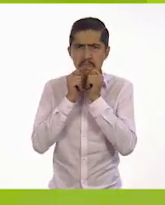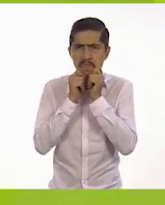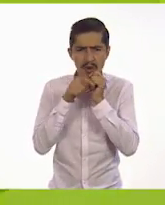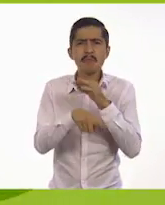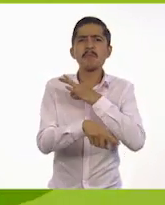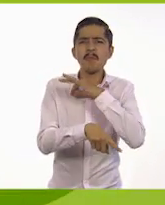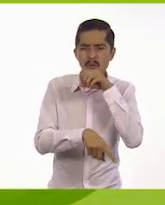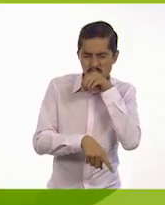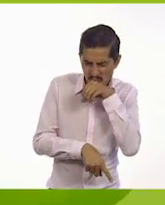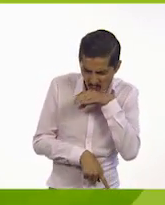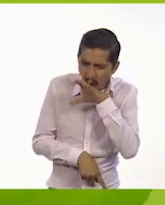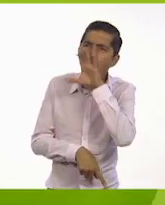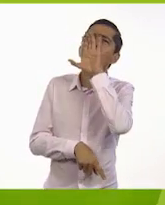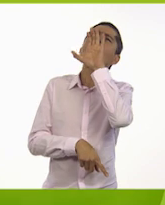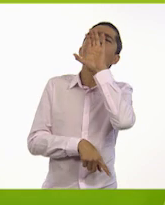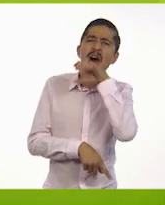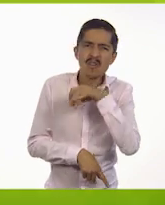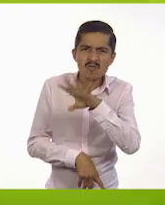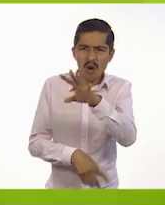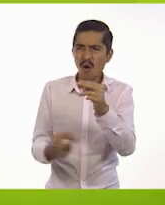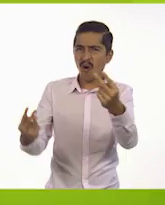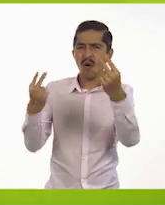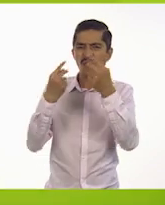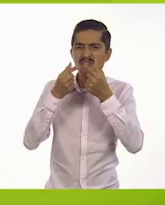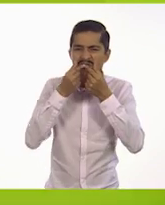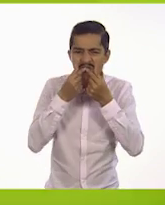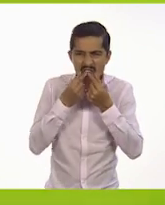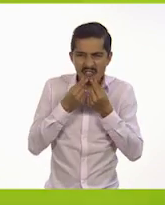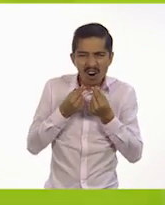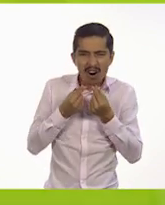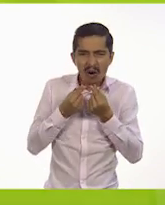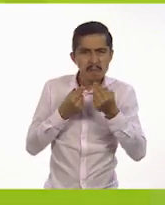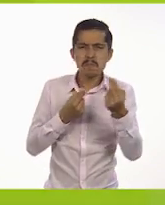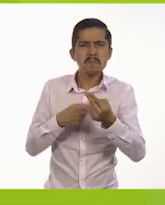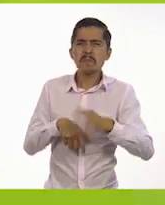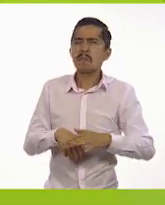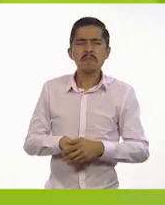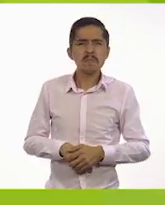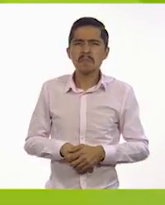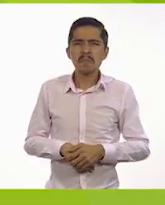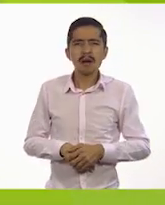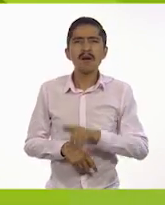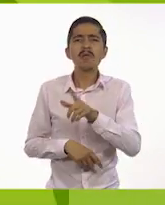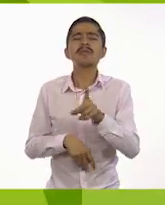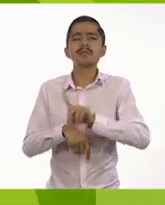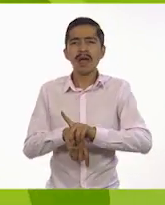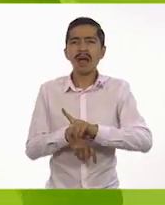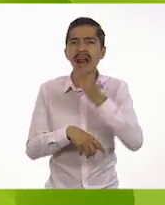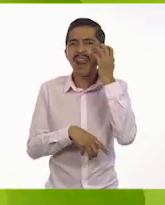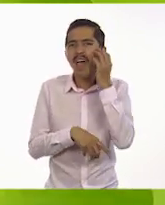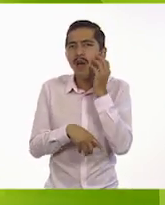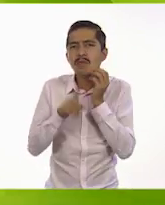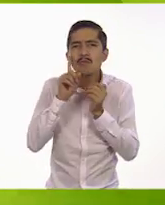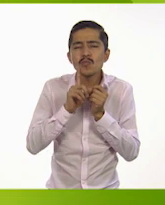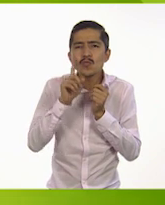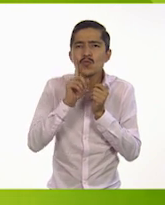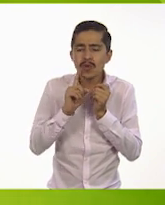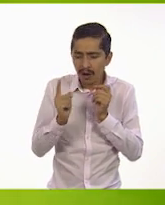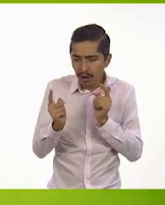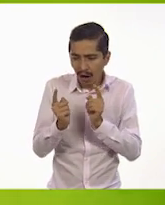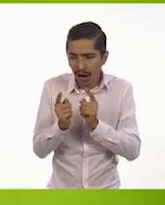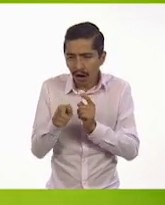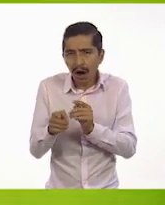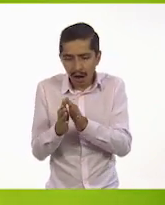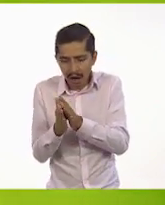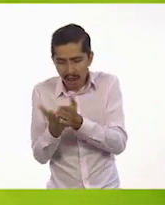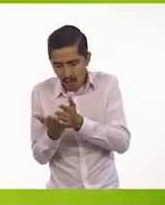rugir y mostrar sus dientes. Y no necesitaba más. Un día, se encontró con una leona. La leona leía un